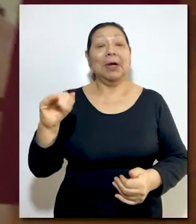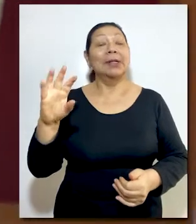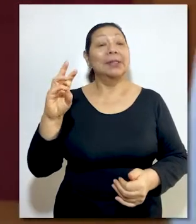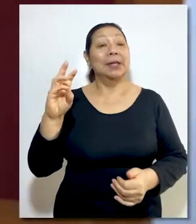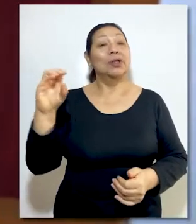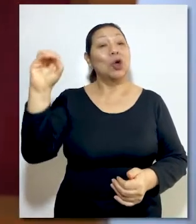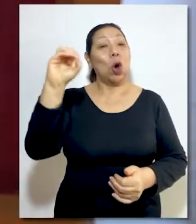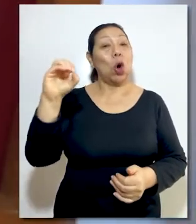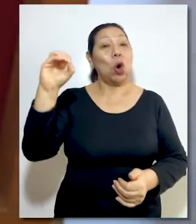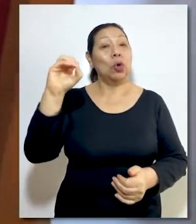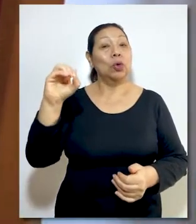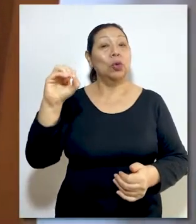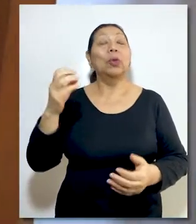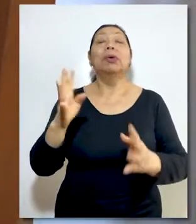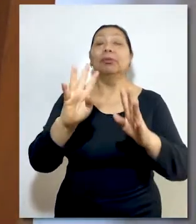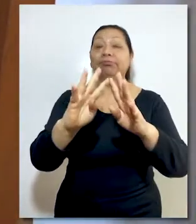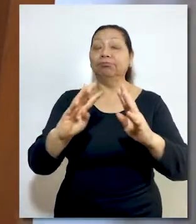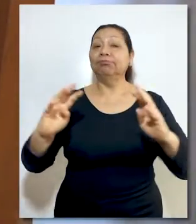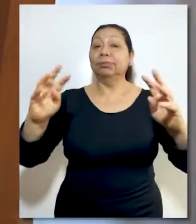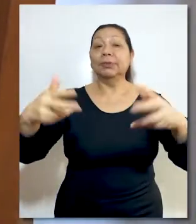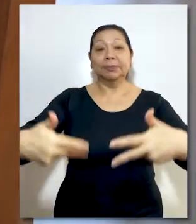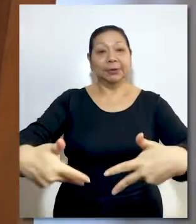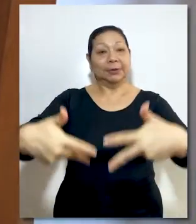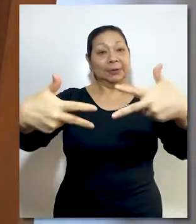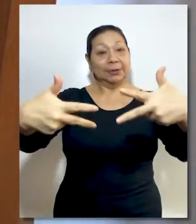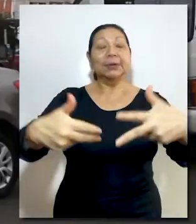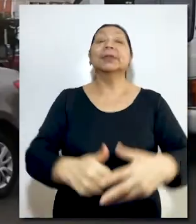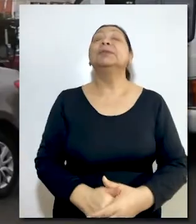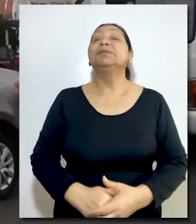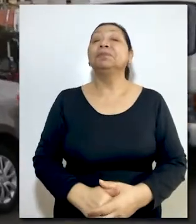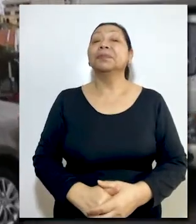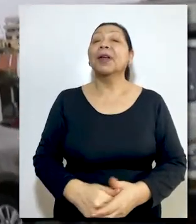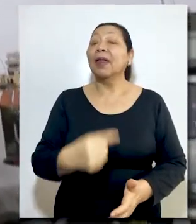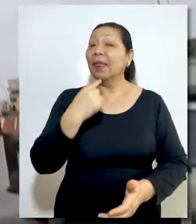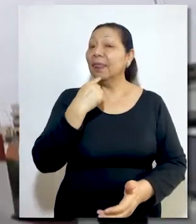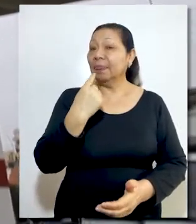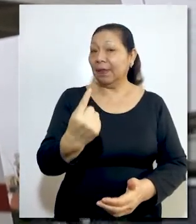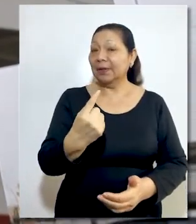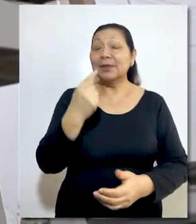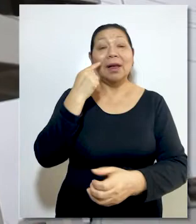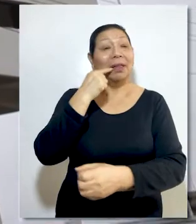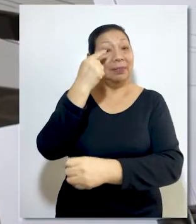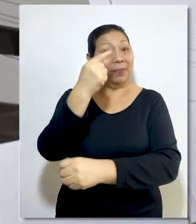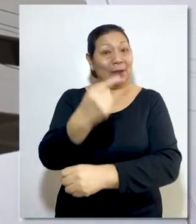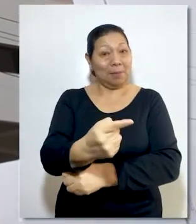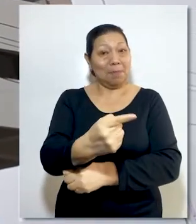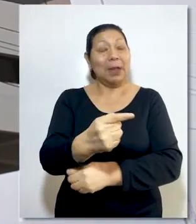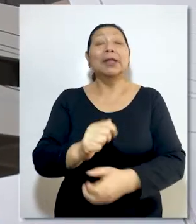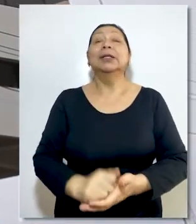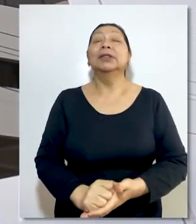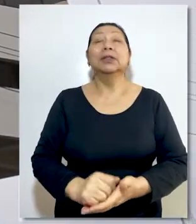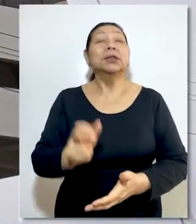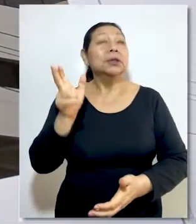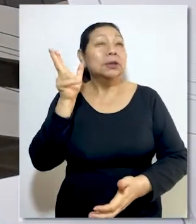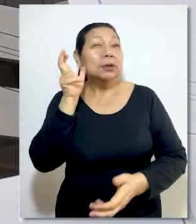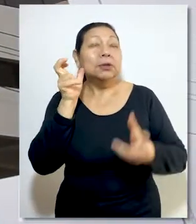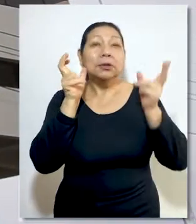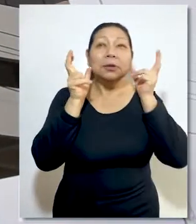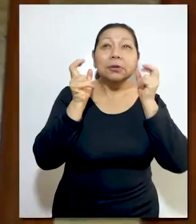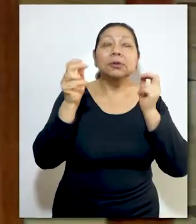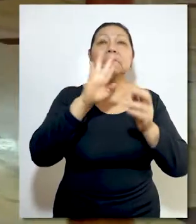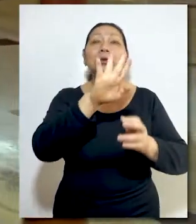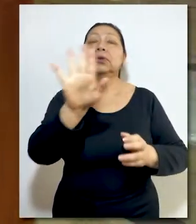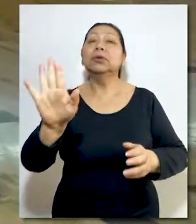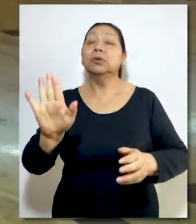miércoles 6 de octubre en audiencia pública remota. Además de esta demanda, el colegiado escuchará los